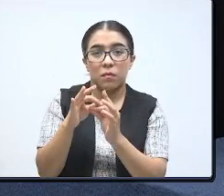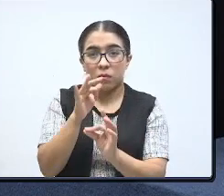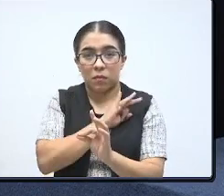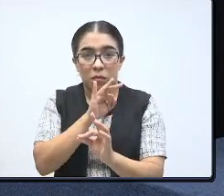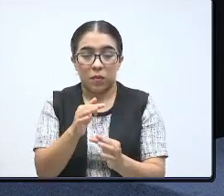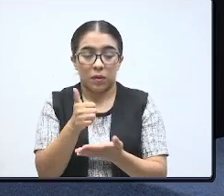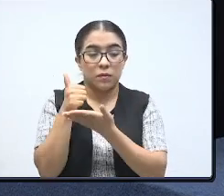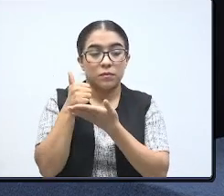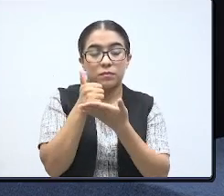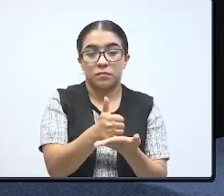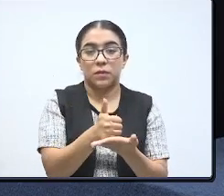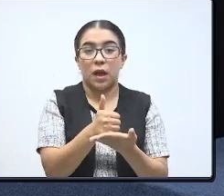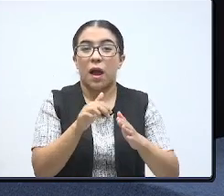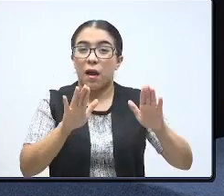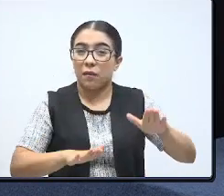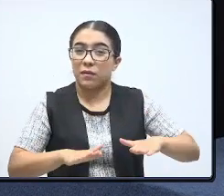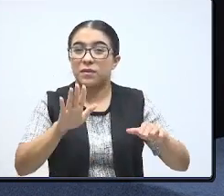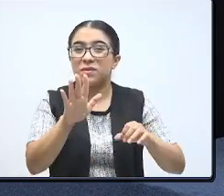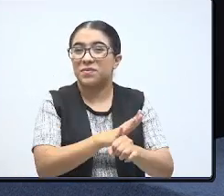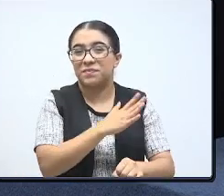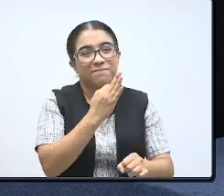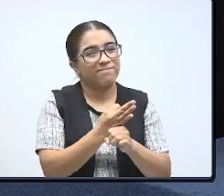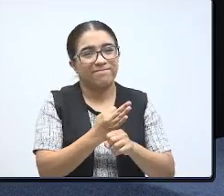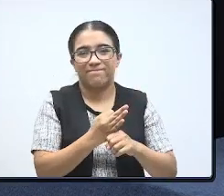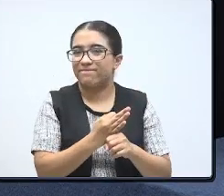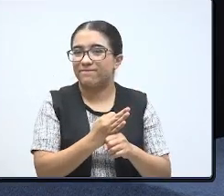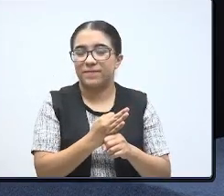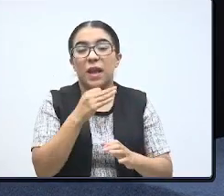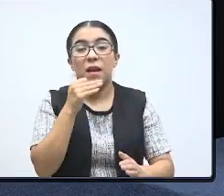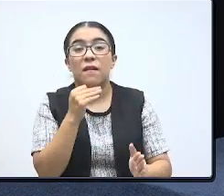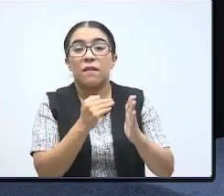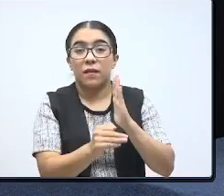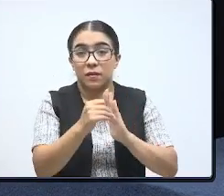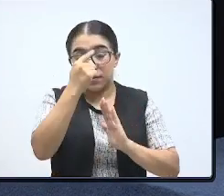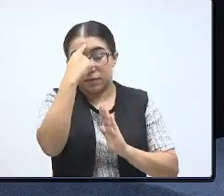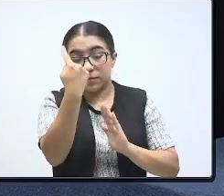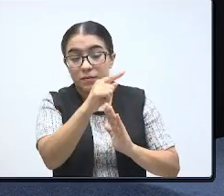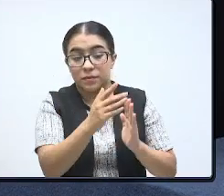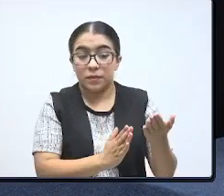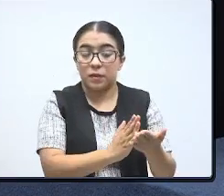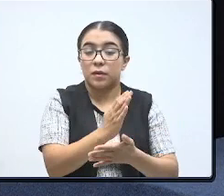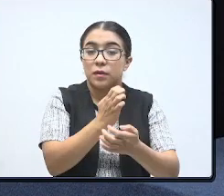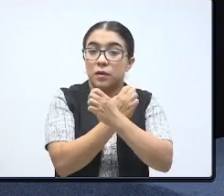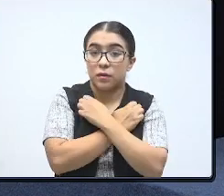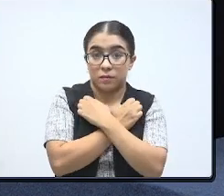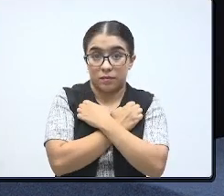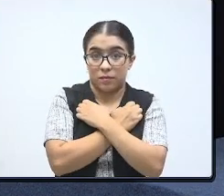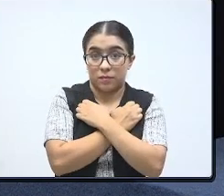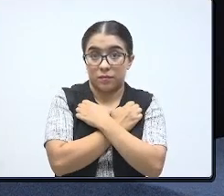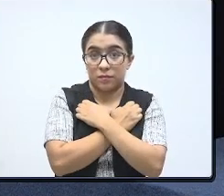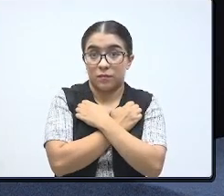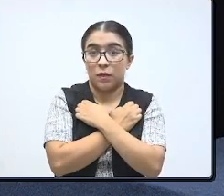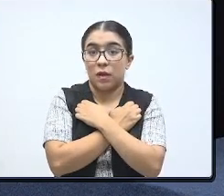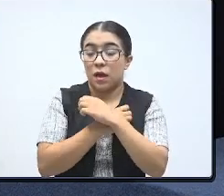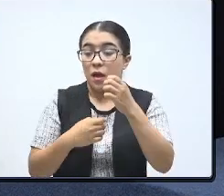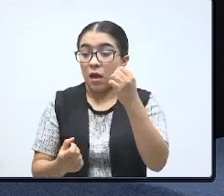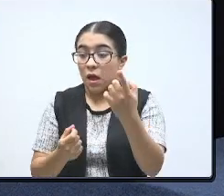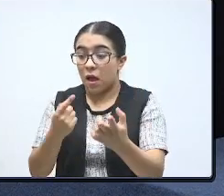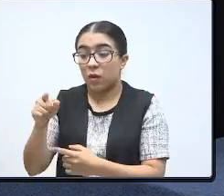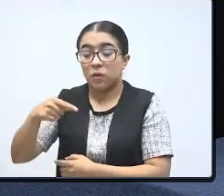pueden no ser suficientes para abordar la desigualdad en el acceso a la educación, ya que los estudiantes en situación de